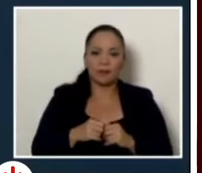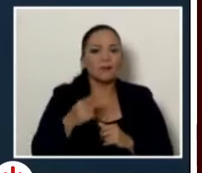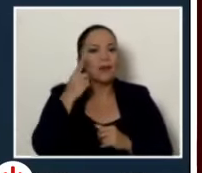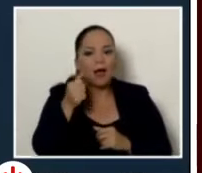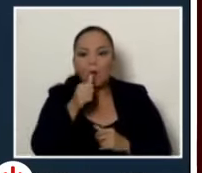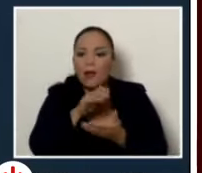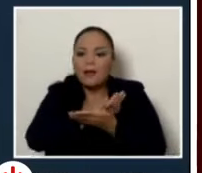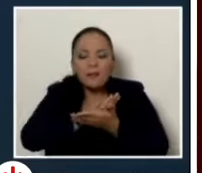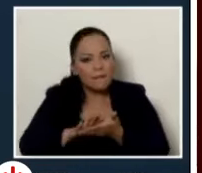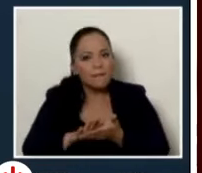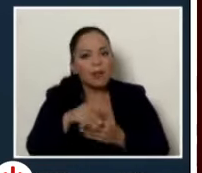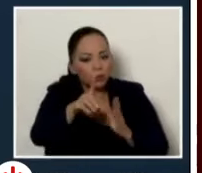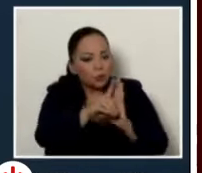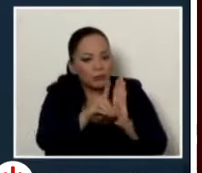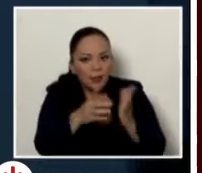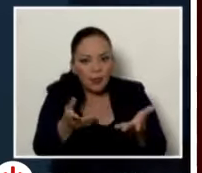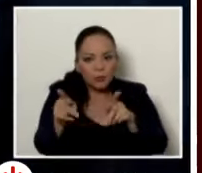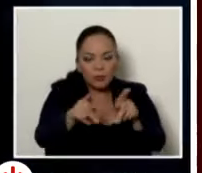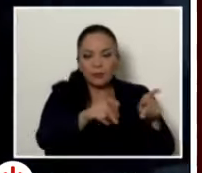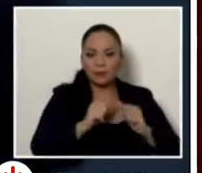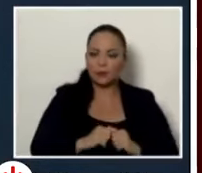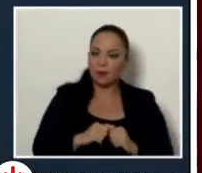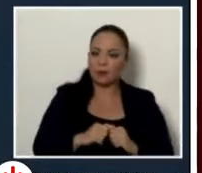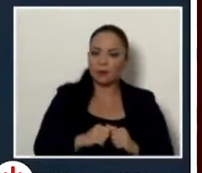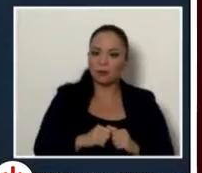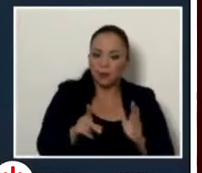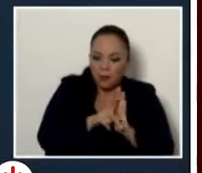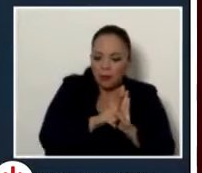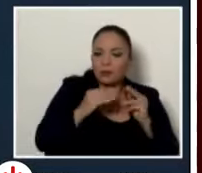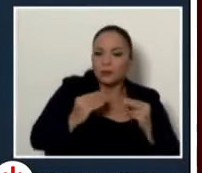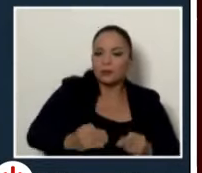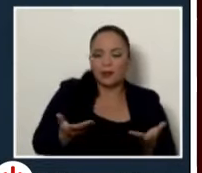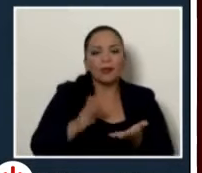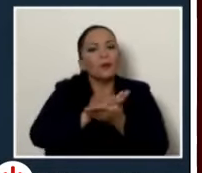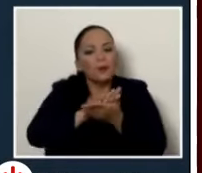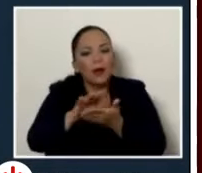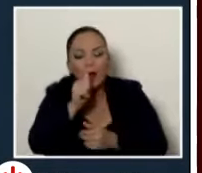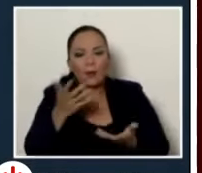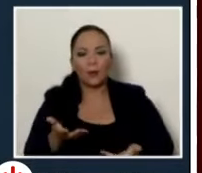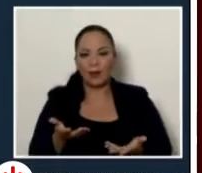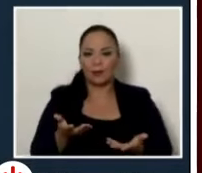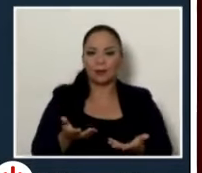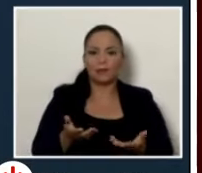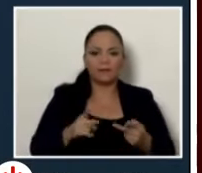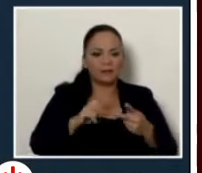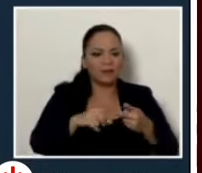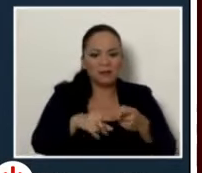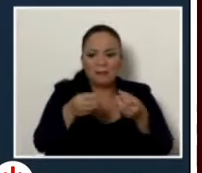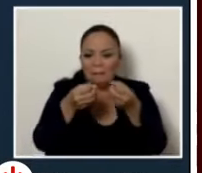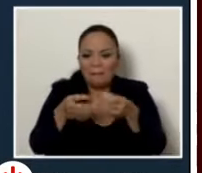agua potable que es un derecho humano básico a las personas, el saneamiento y las pérdidas de competitividad